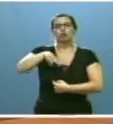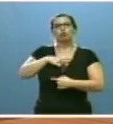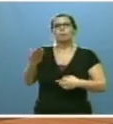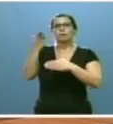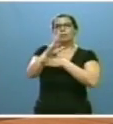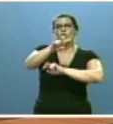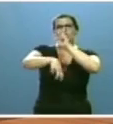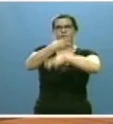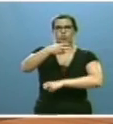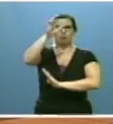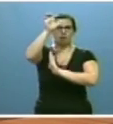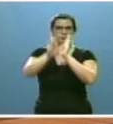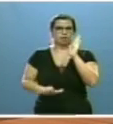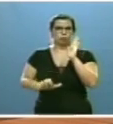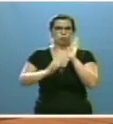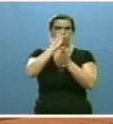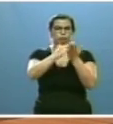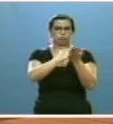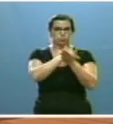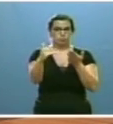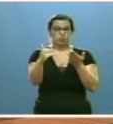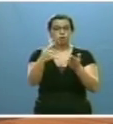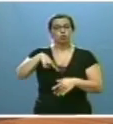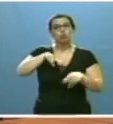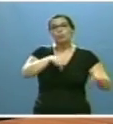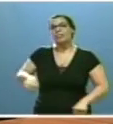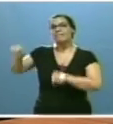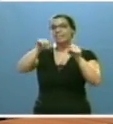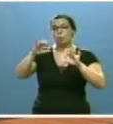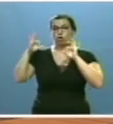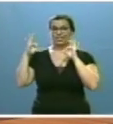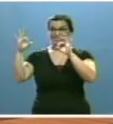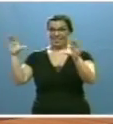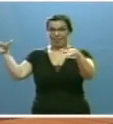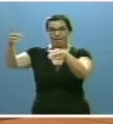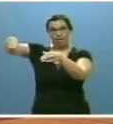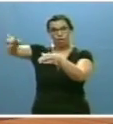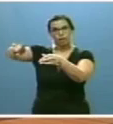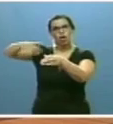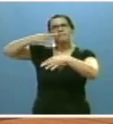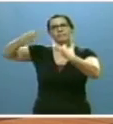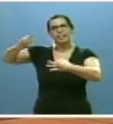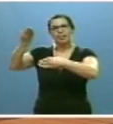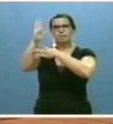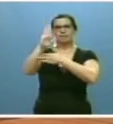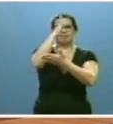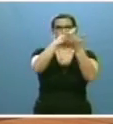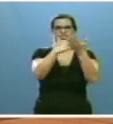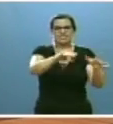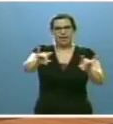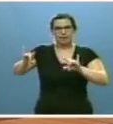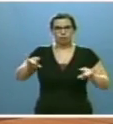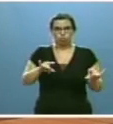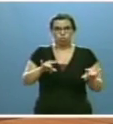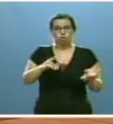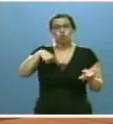la reforma del Estatuto de Autonomía, en el que defendemos que el Senado se convierta en una verdadera Cámara Territorial, en